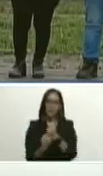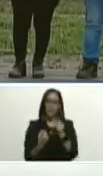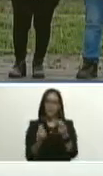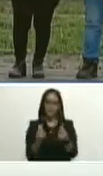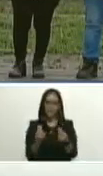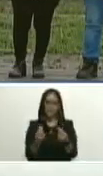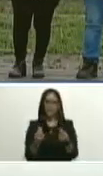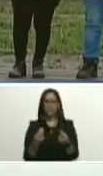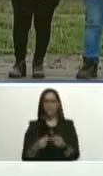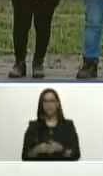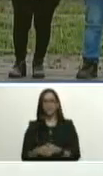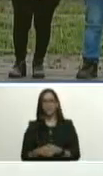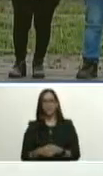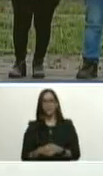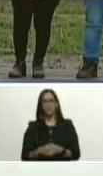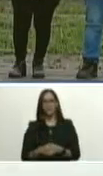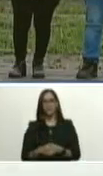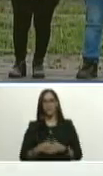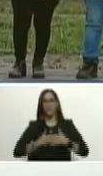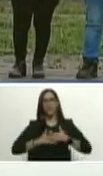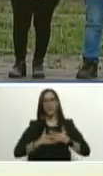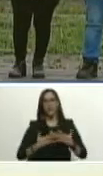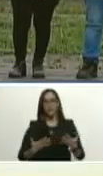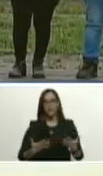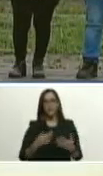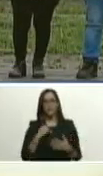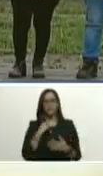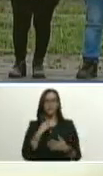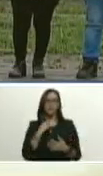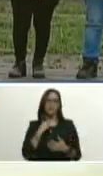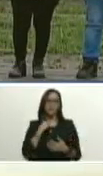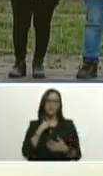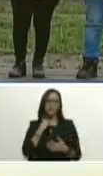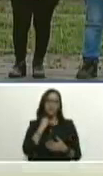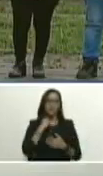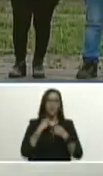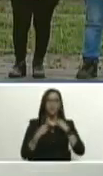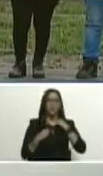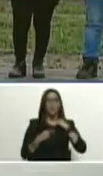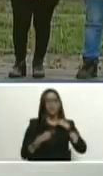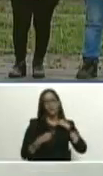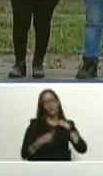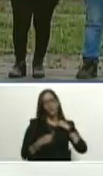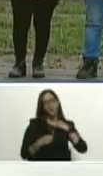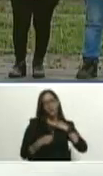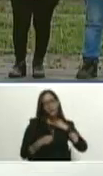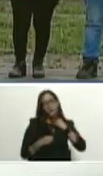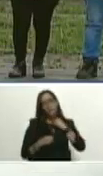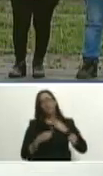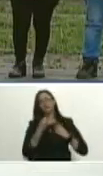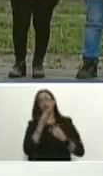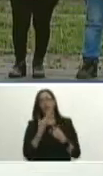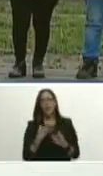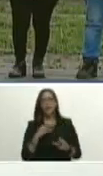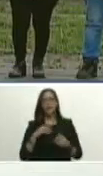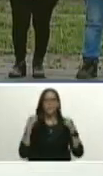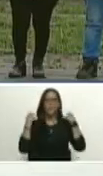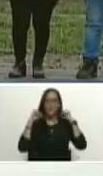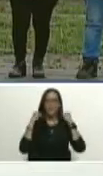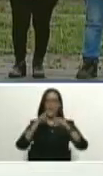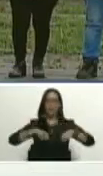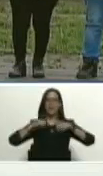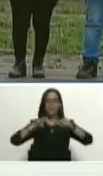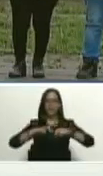garantizar todas las buenas prácticas agrícolas de mecanización y de implementos